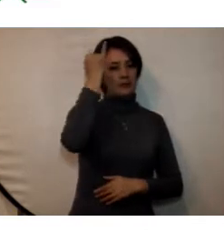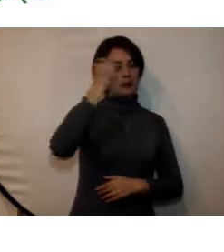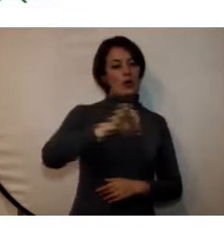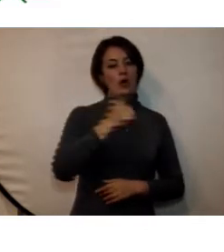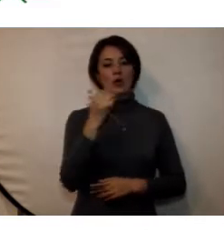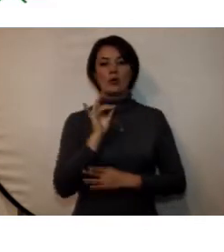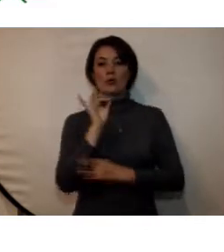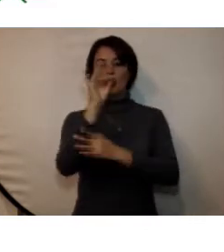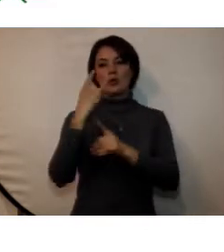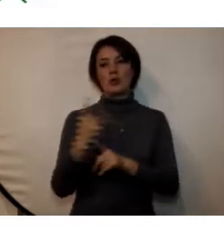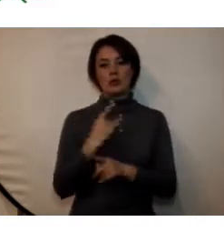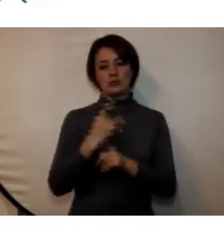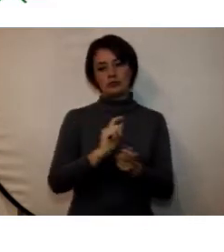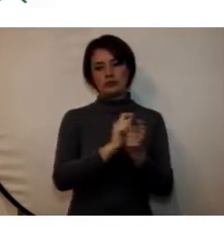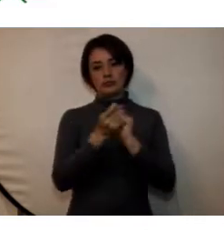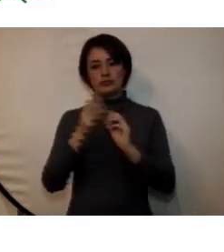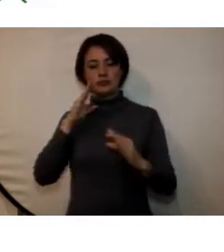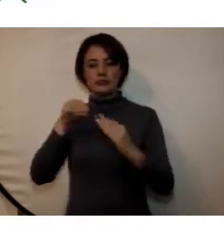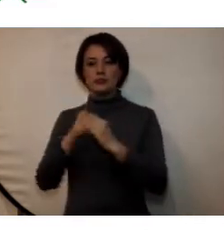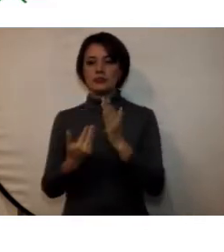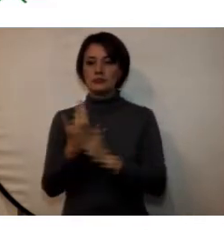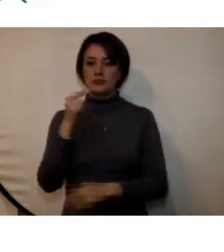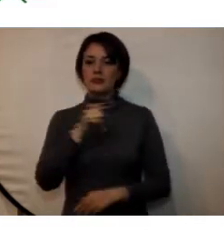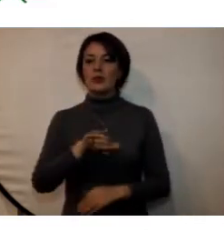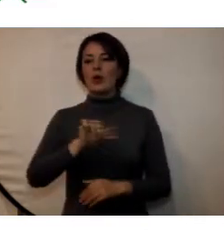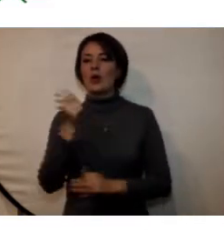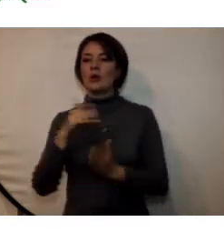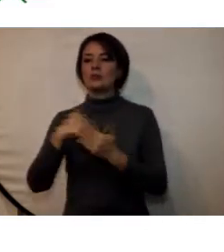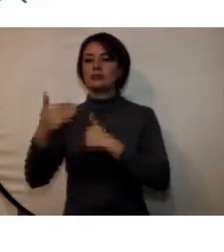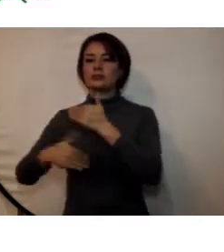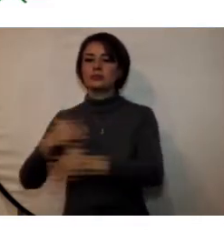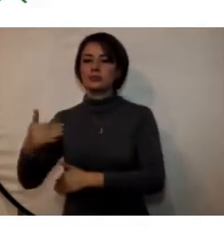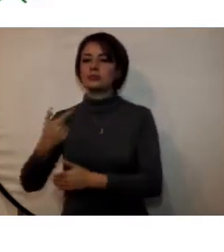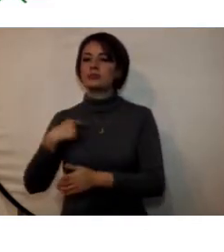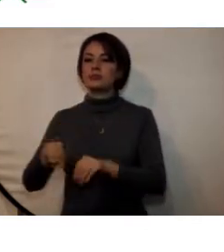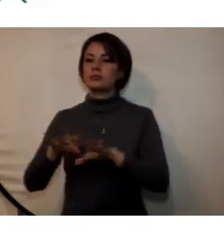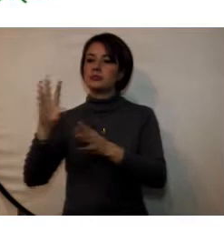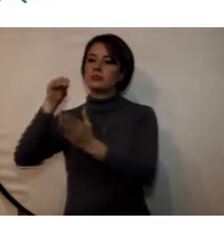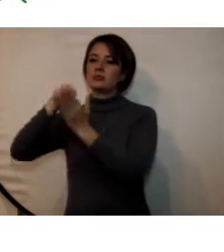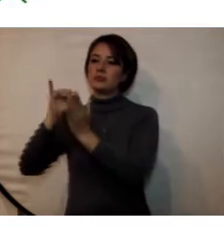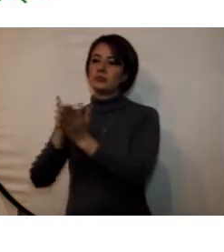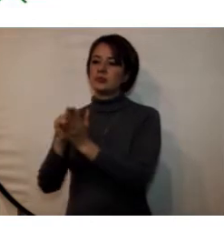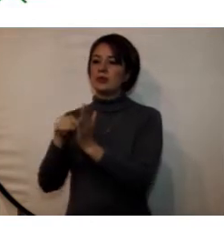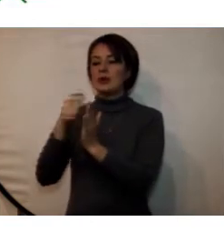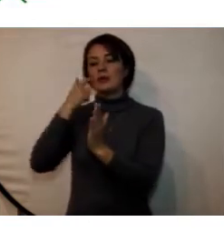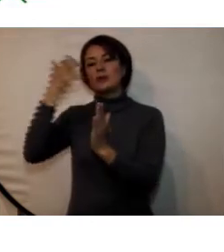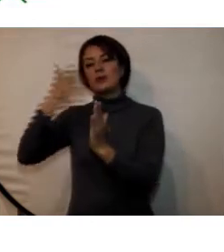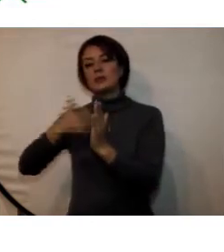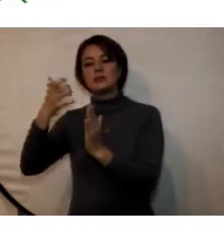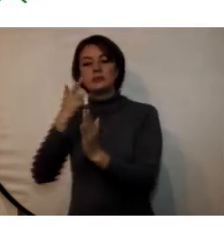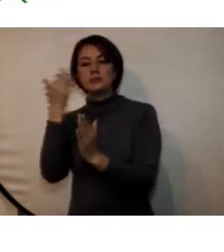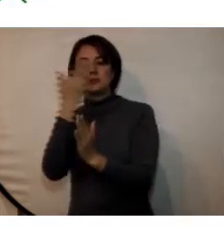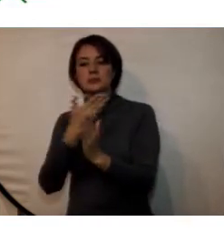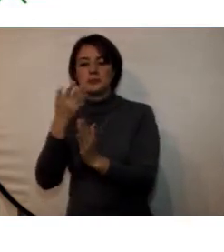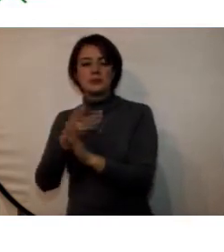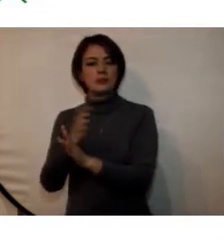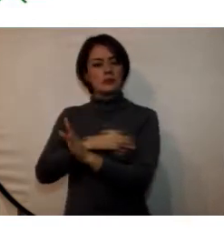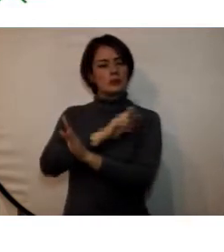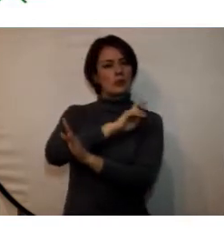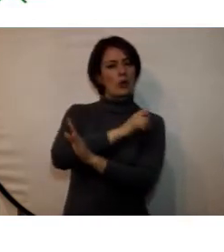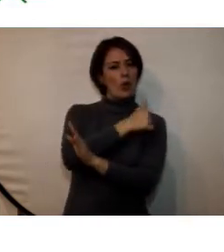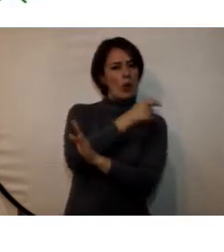modelos de utilidad otorgados además de otros procesos que se encontraban publicados en gaceta o en procesos de evaluación y búsqueda de anterioridades